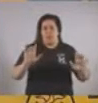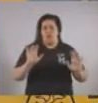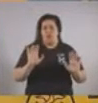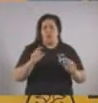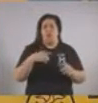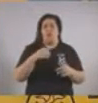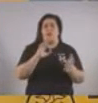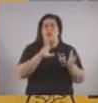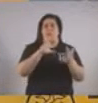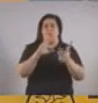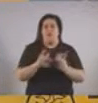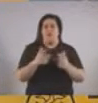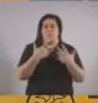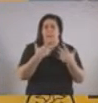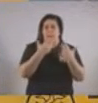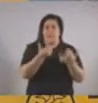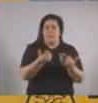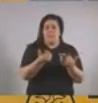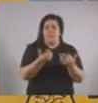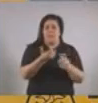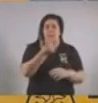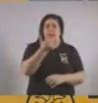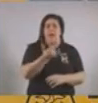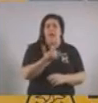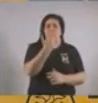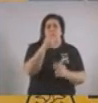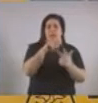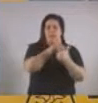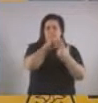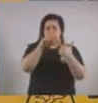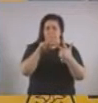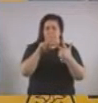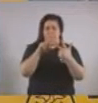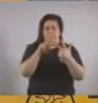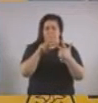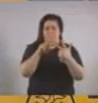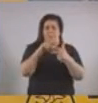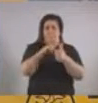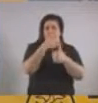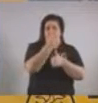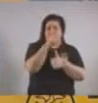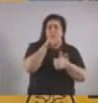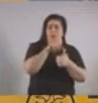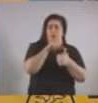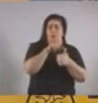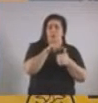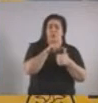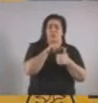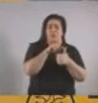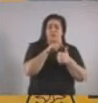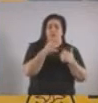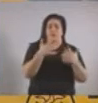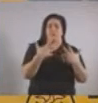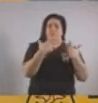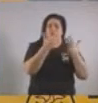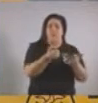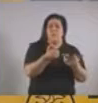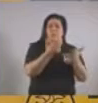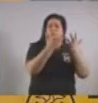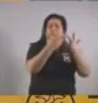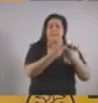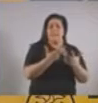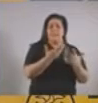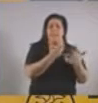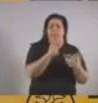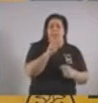Nuestra estrategia sanitaria consta de tres pilares. Primero, todo lo que ha sido el fortalecimiento del sistema de